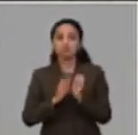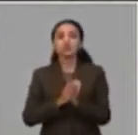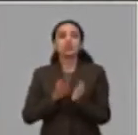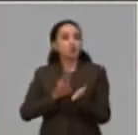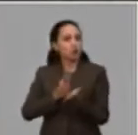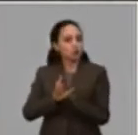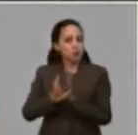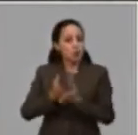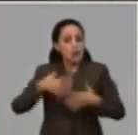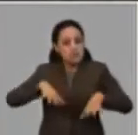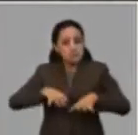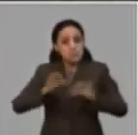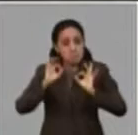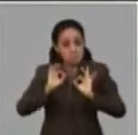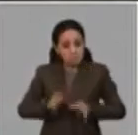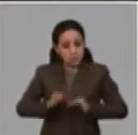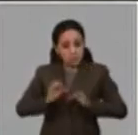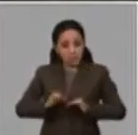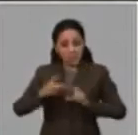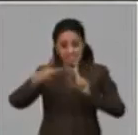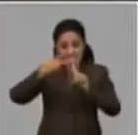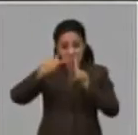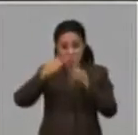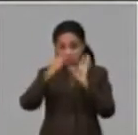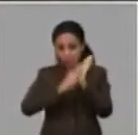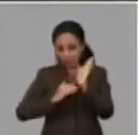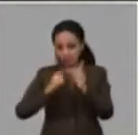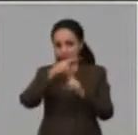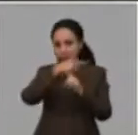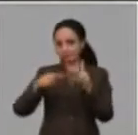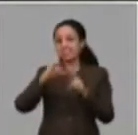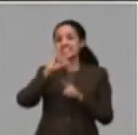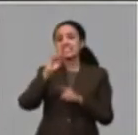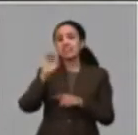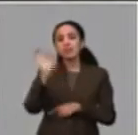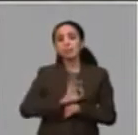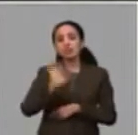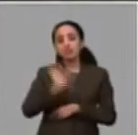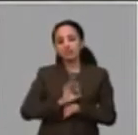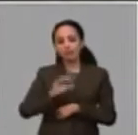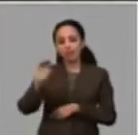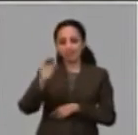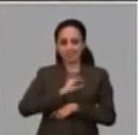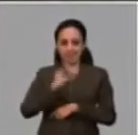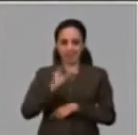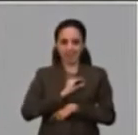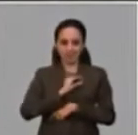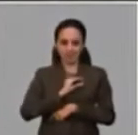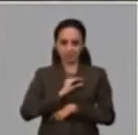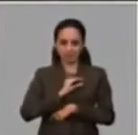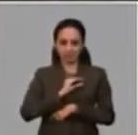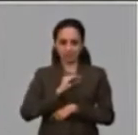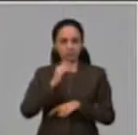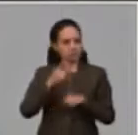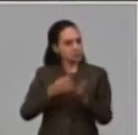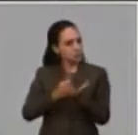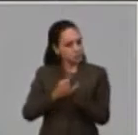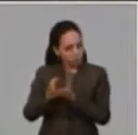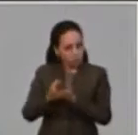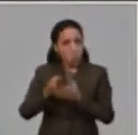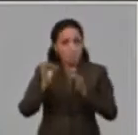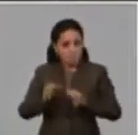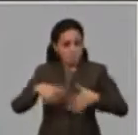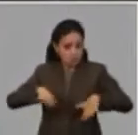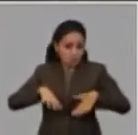mantenga la situación, a partir del segundo mes, el 60% de su salario mientras se mantenga en esta